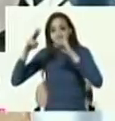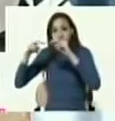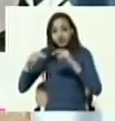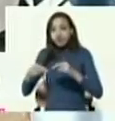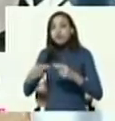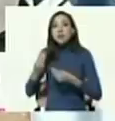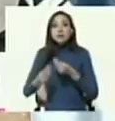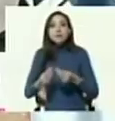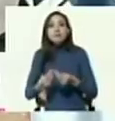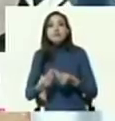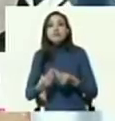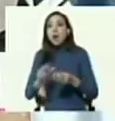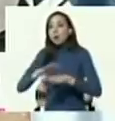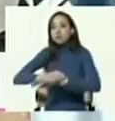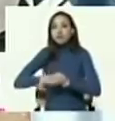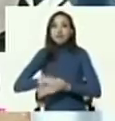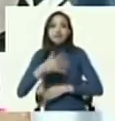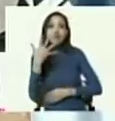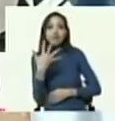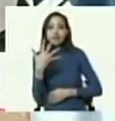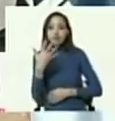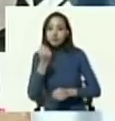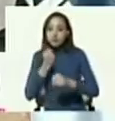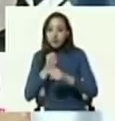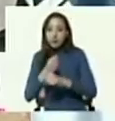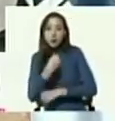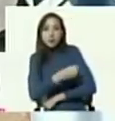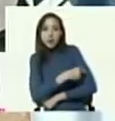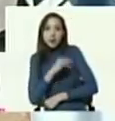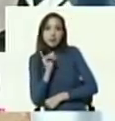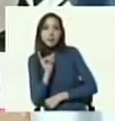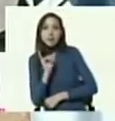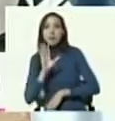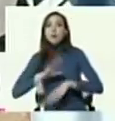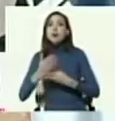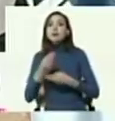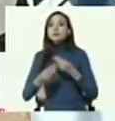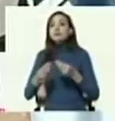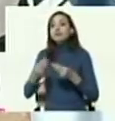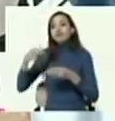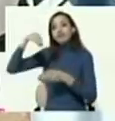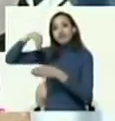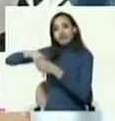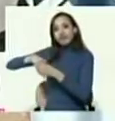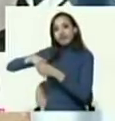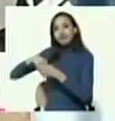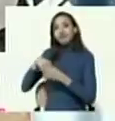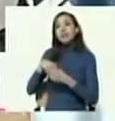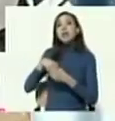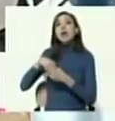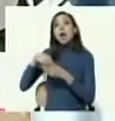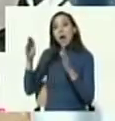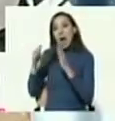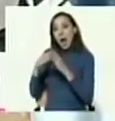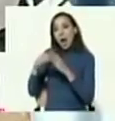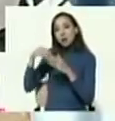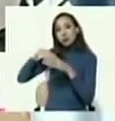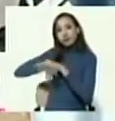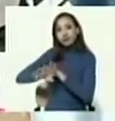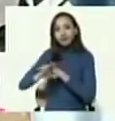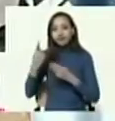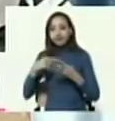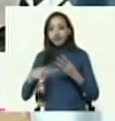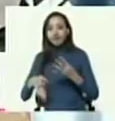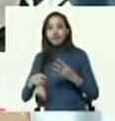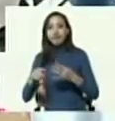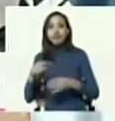se detuvieran a cinco personas, todas trabajadoras del hospital, quienes mantenían material médico en sus casas. El 16 de mayo